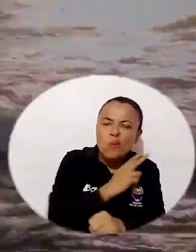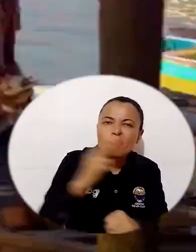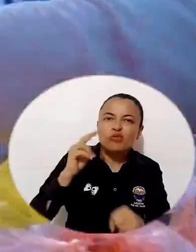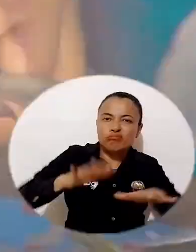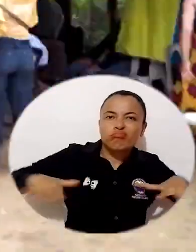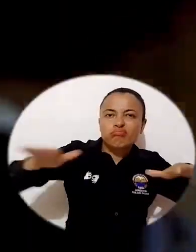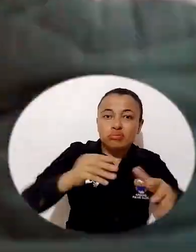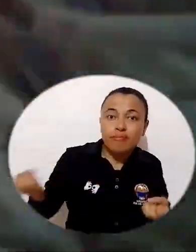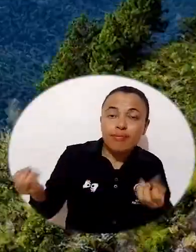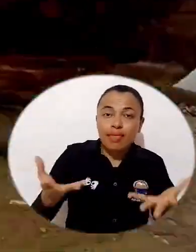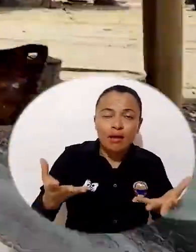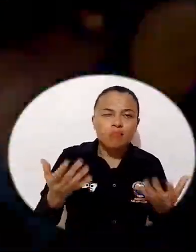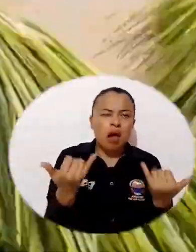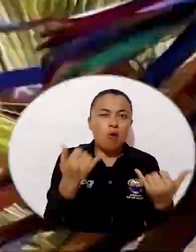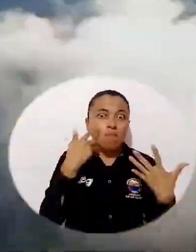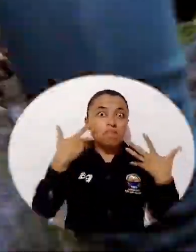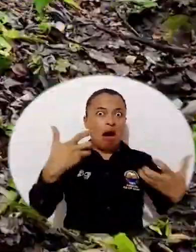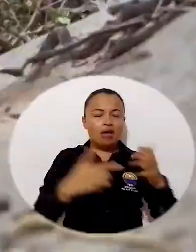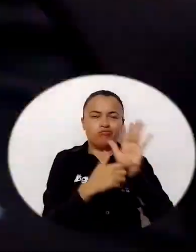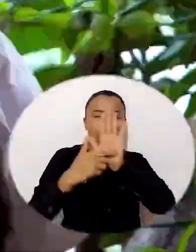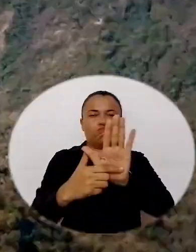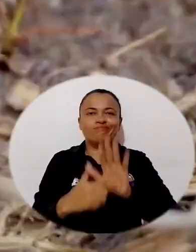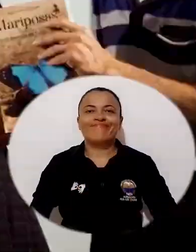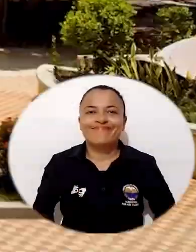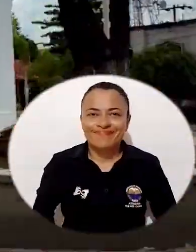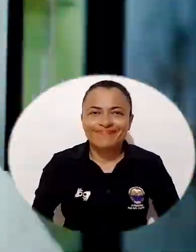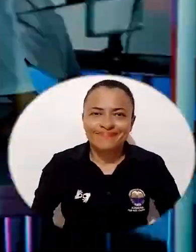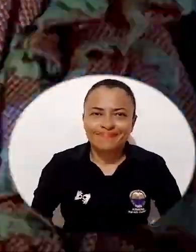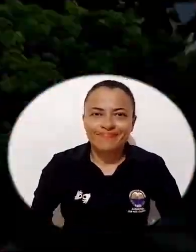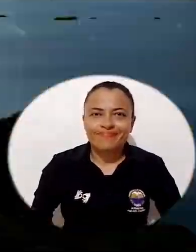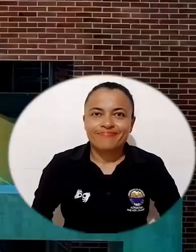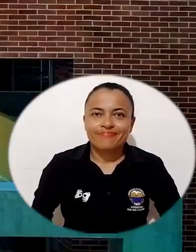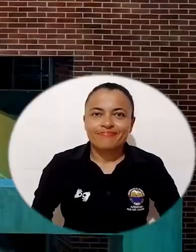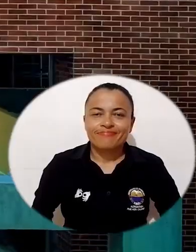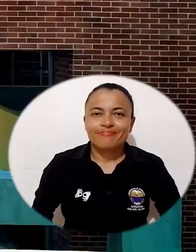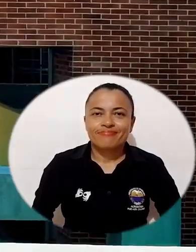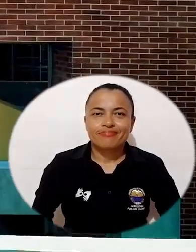territorio, pero podemos compartir algunos de los frutos significativos de nuestra siembra.